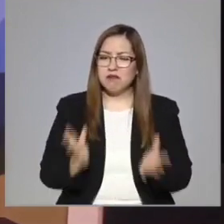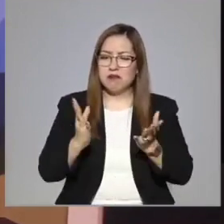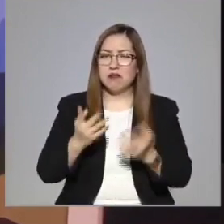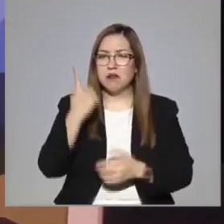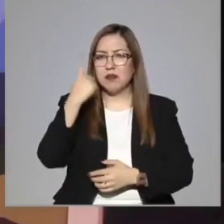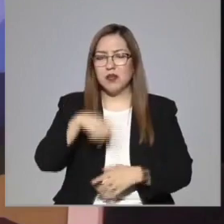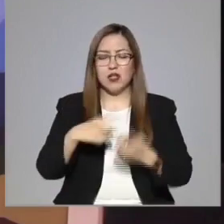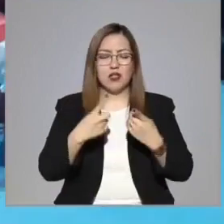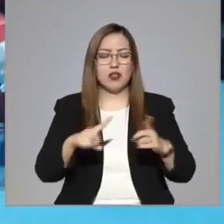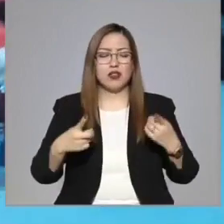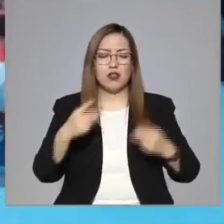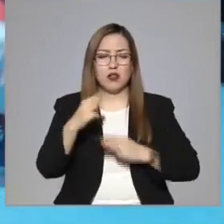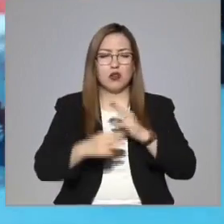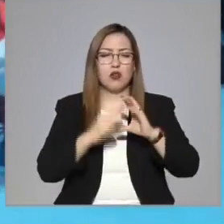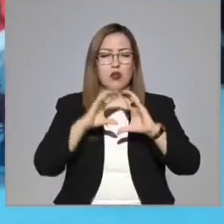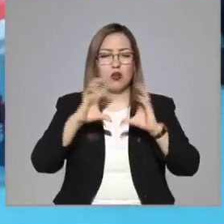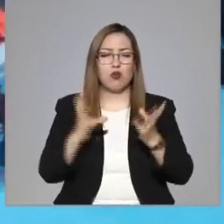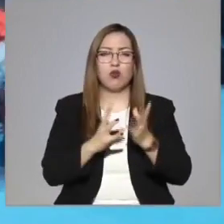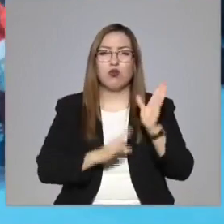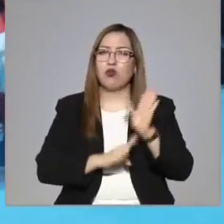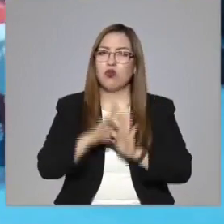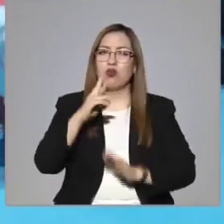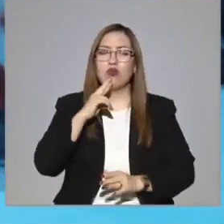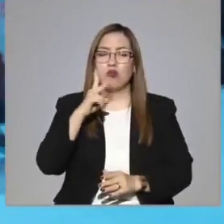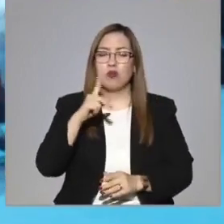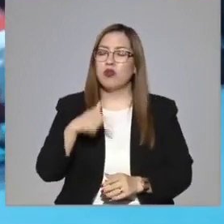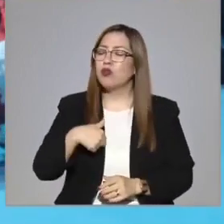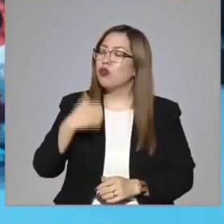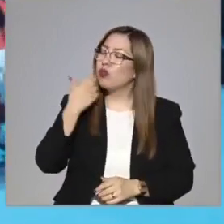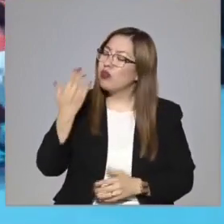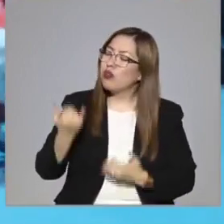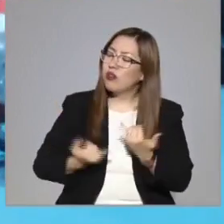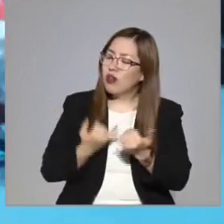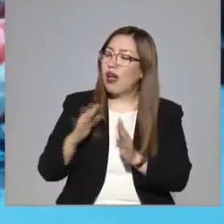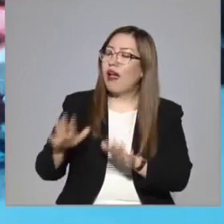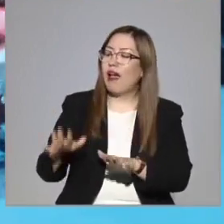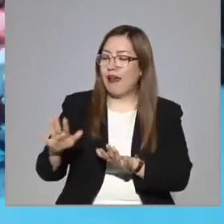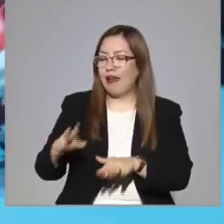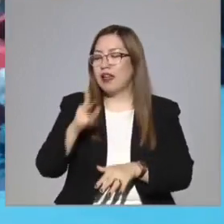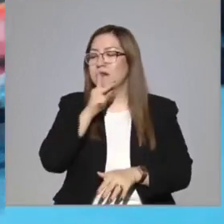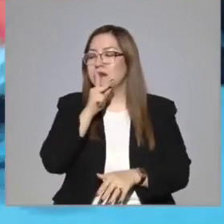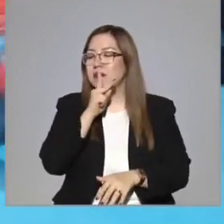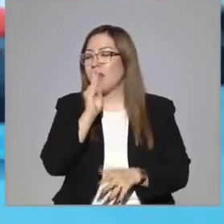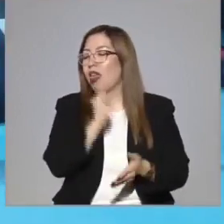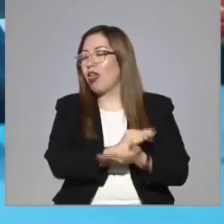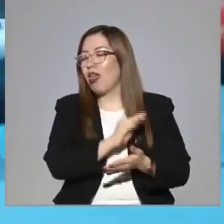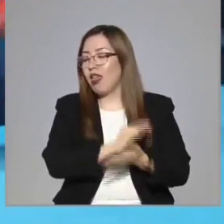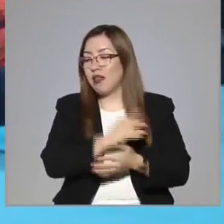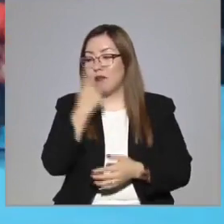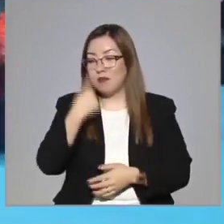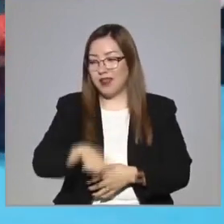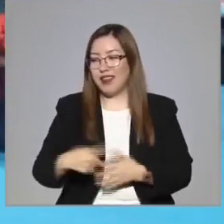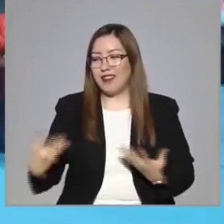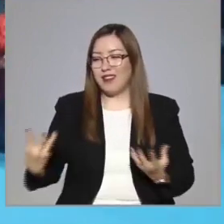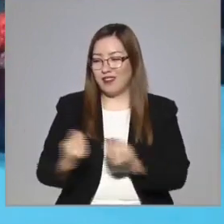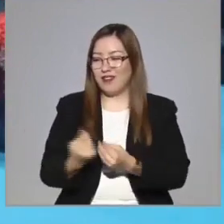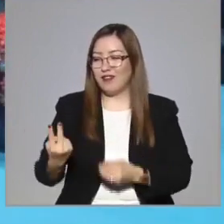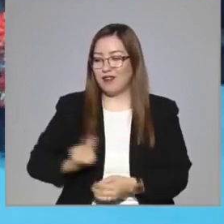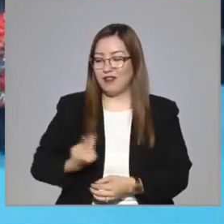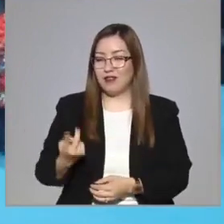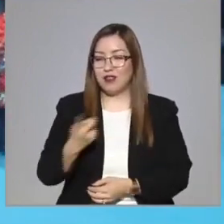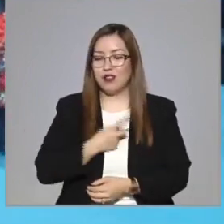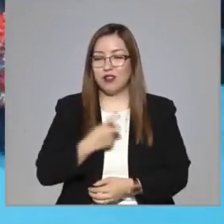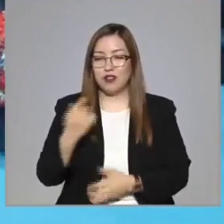desarrollo de un mundo mejor. ¿Por qué quiero jugar? Ay, voy a distrar a mi papá para que nos deje solos. Oye, no, no.